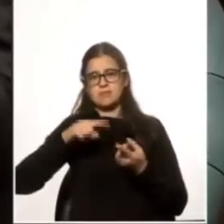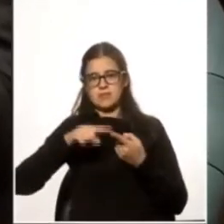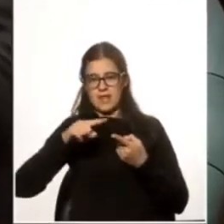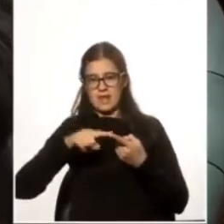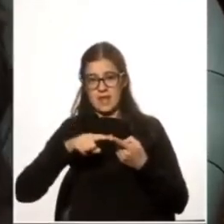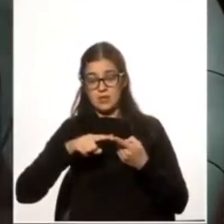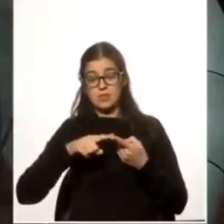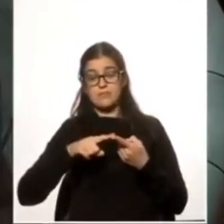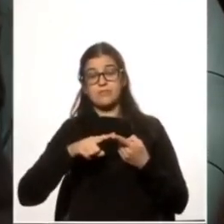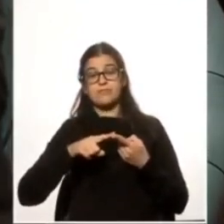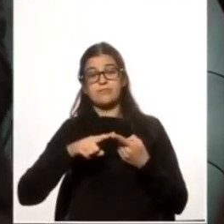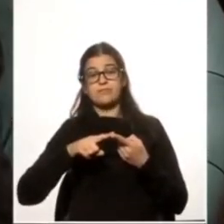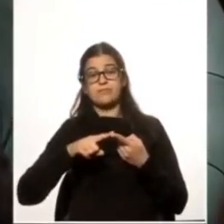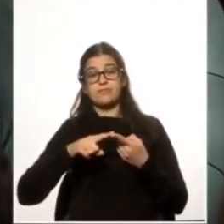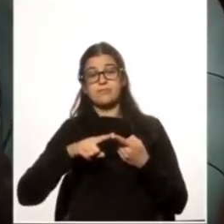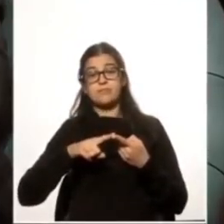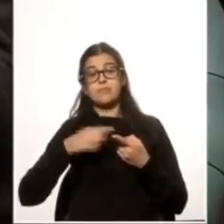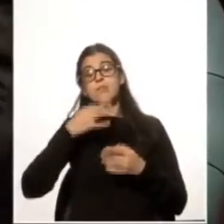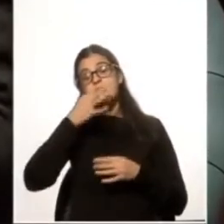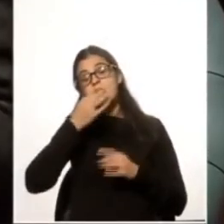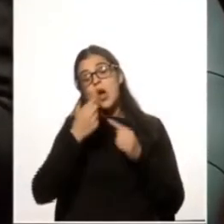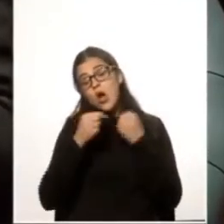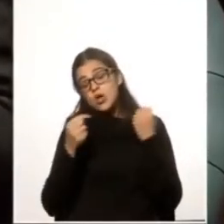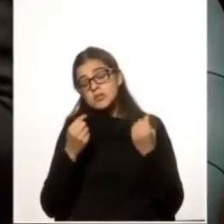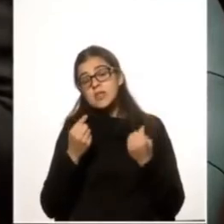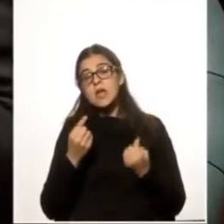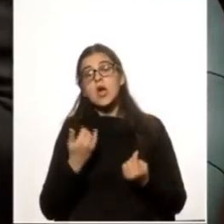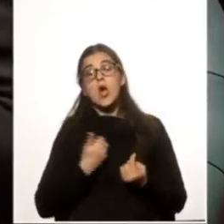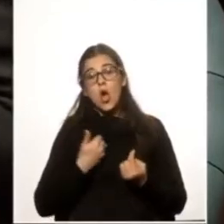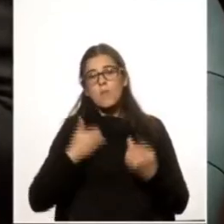para decir las cosas como son,